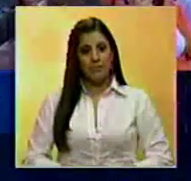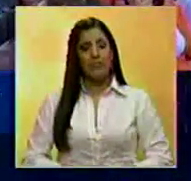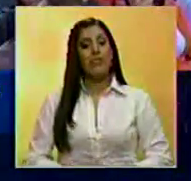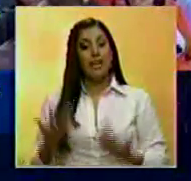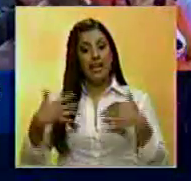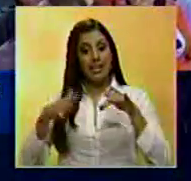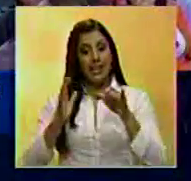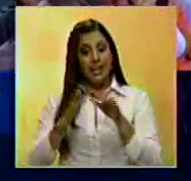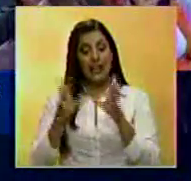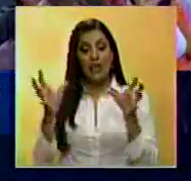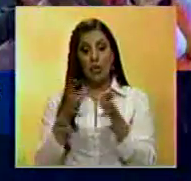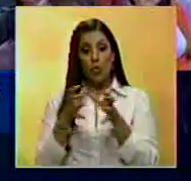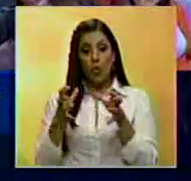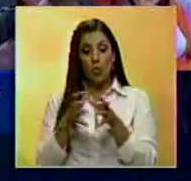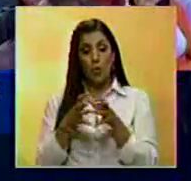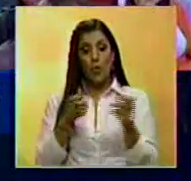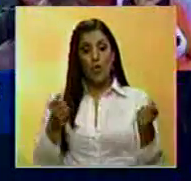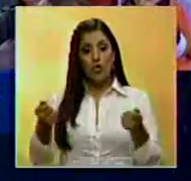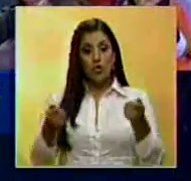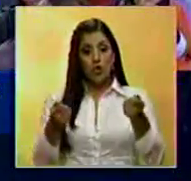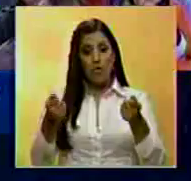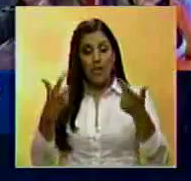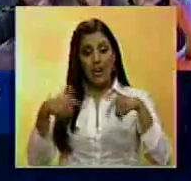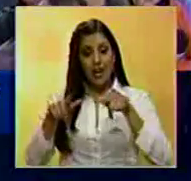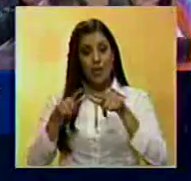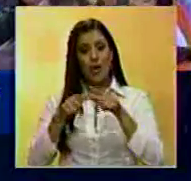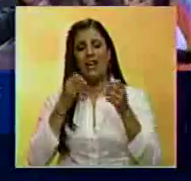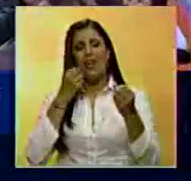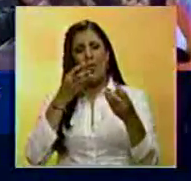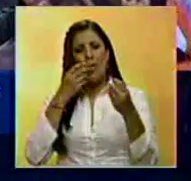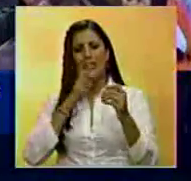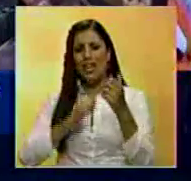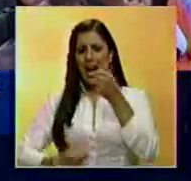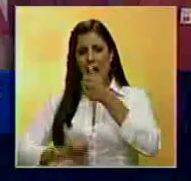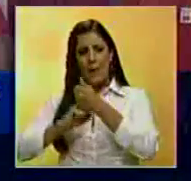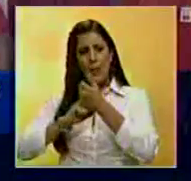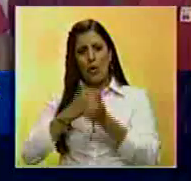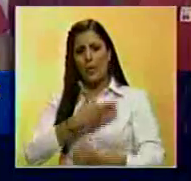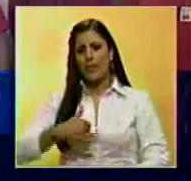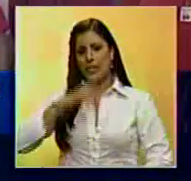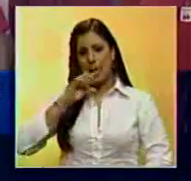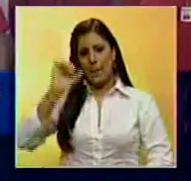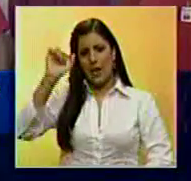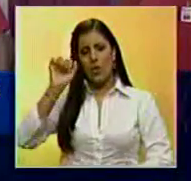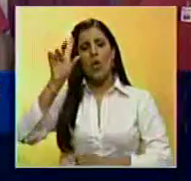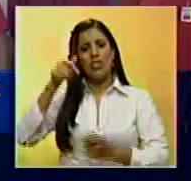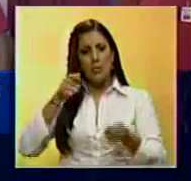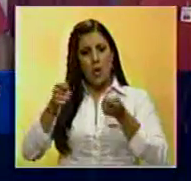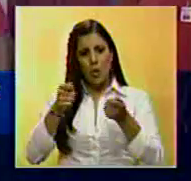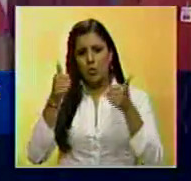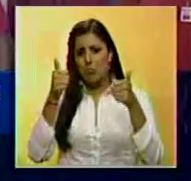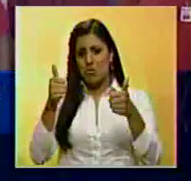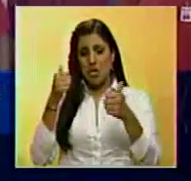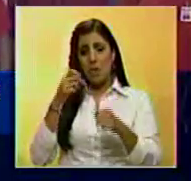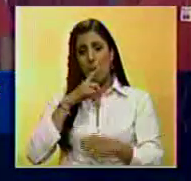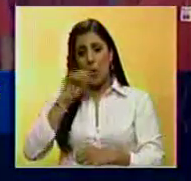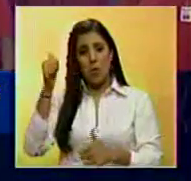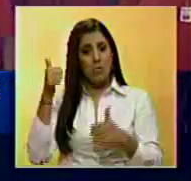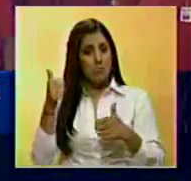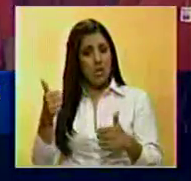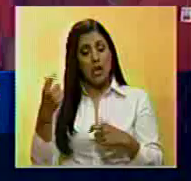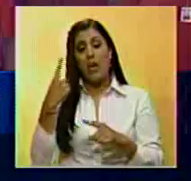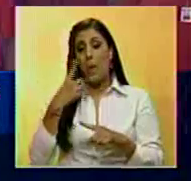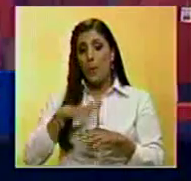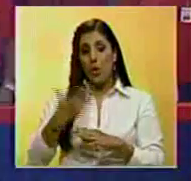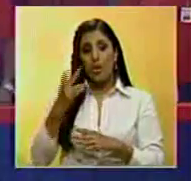Integrantes del sector de conductores en la región expresaron su respaldo al Ejecutivo Nacional y a las medidas tomadas por el presidente Nicolás Maduro